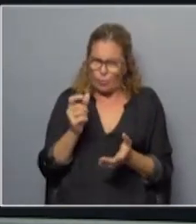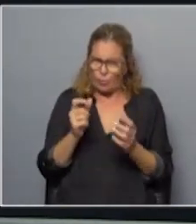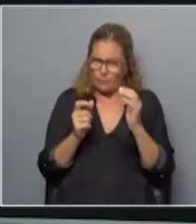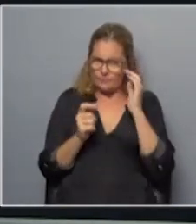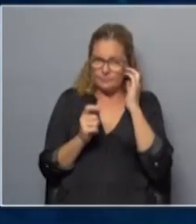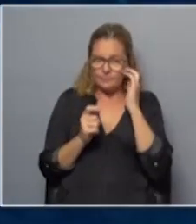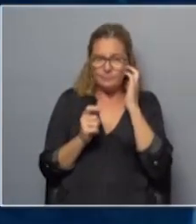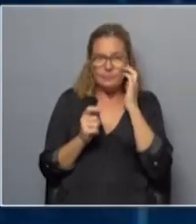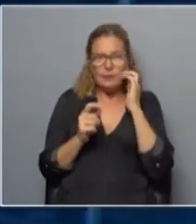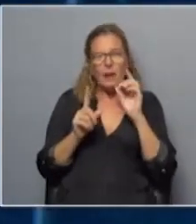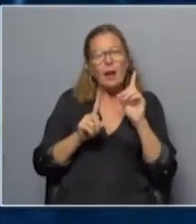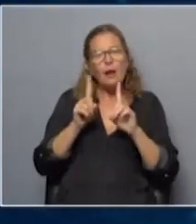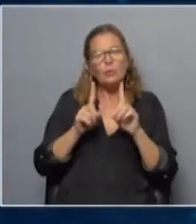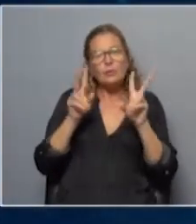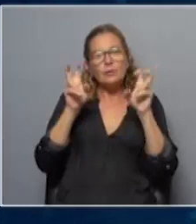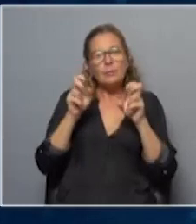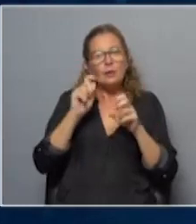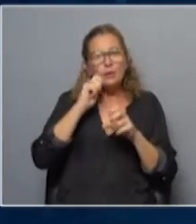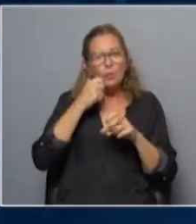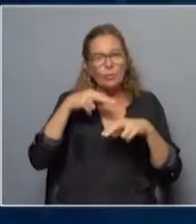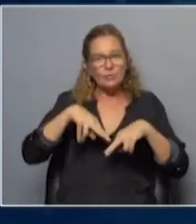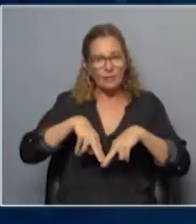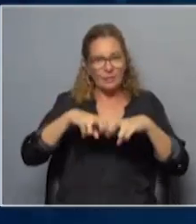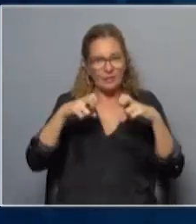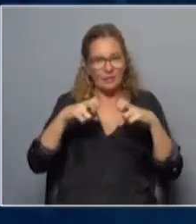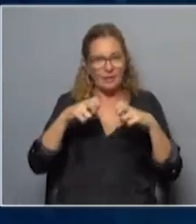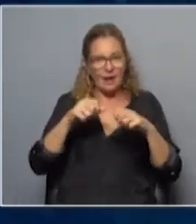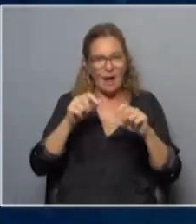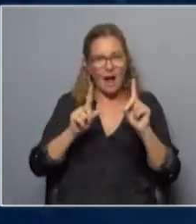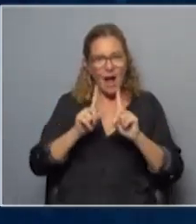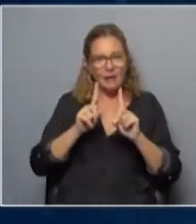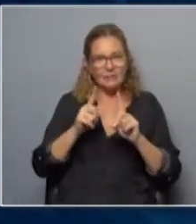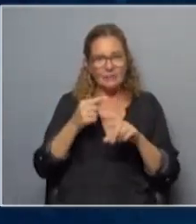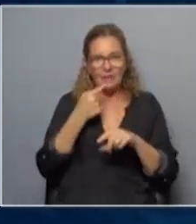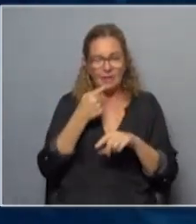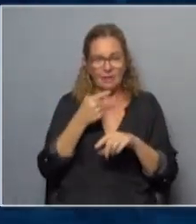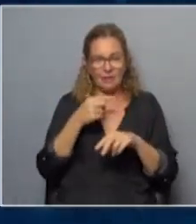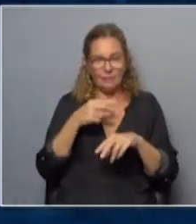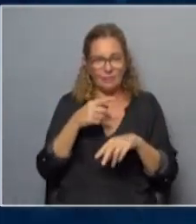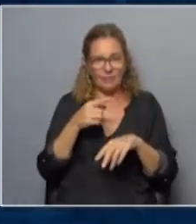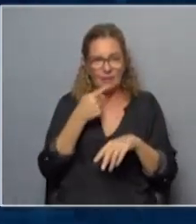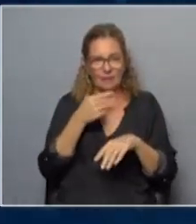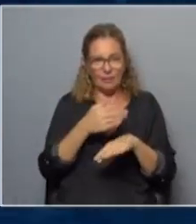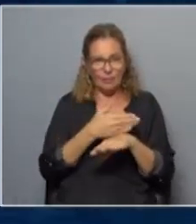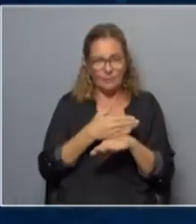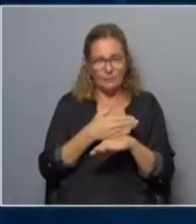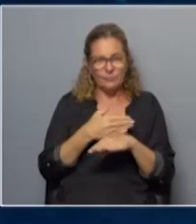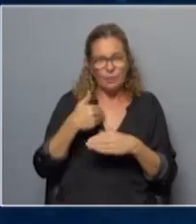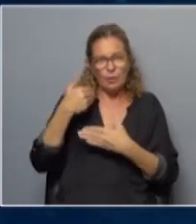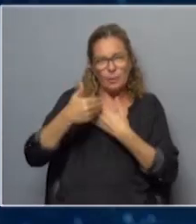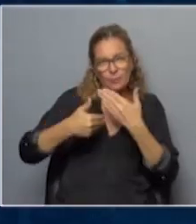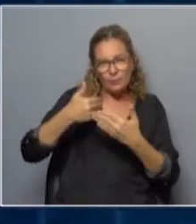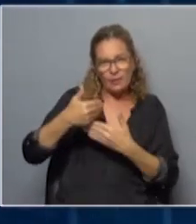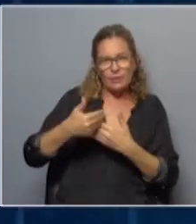algunos aspectos primero que a nosotros nos gusta investigar todo antes de hacer afirmaciones y hay algunos elementos que tienen que ver con el proceso de